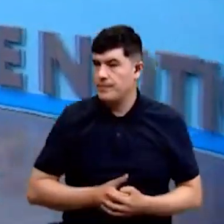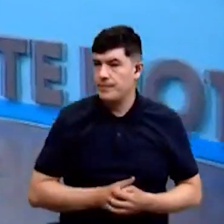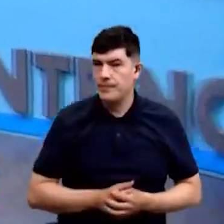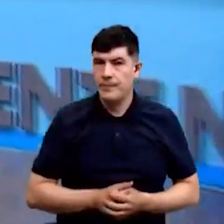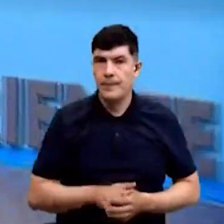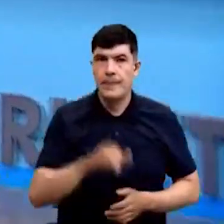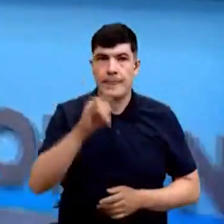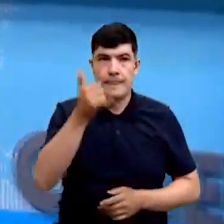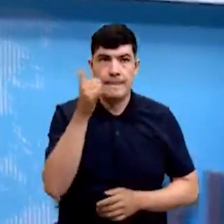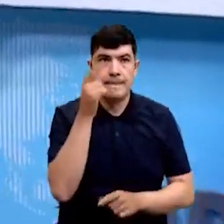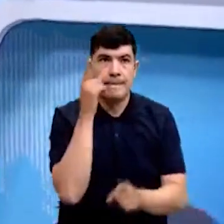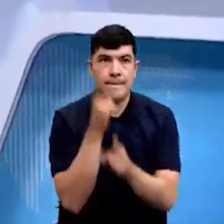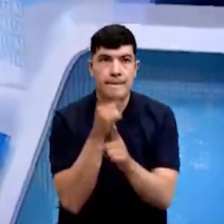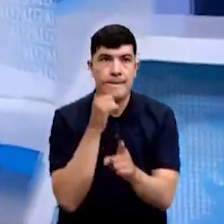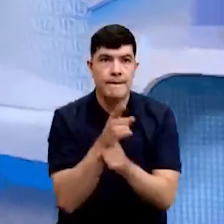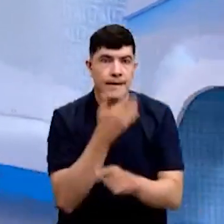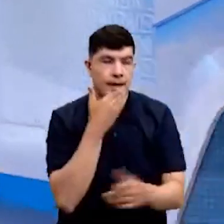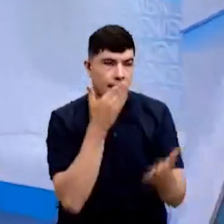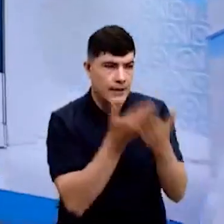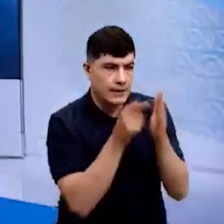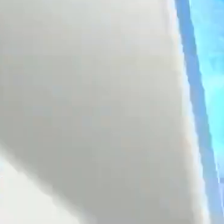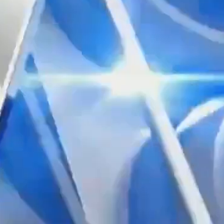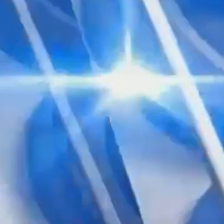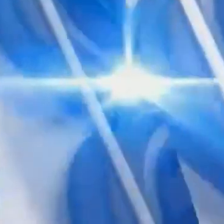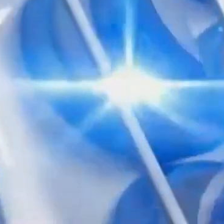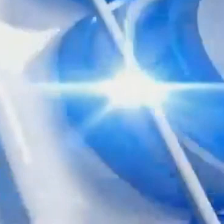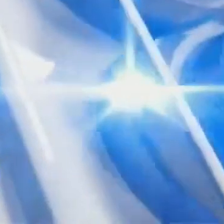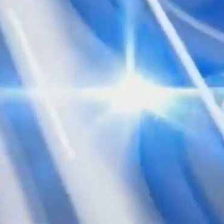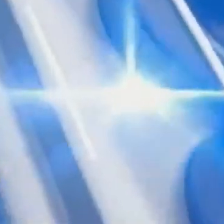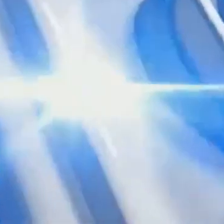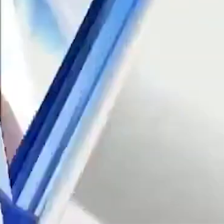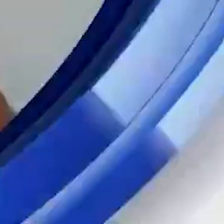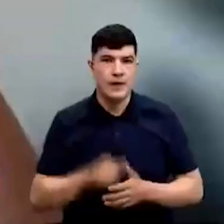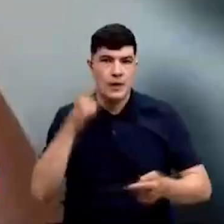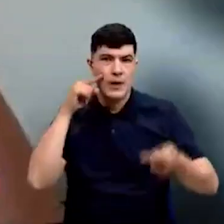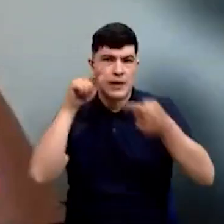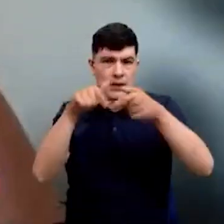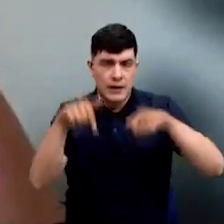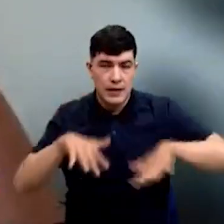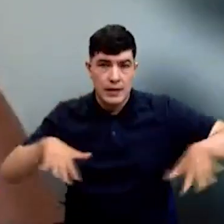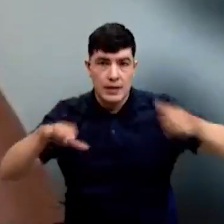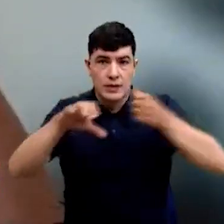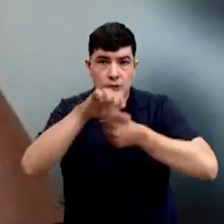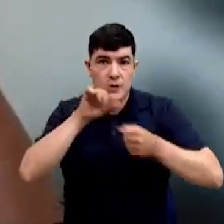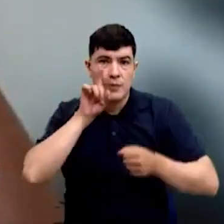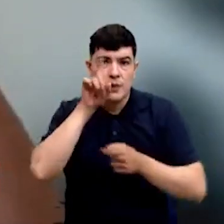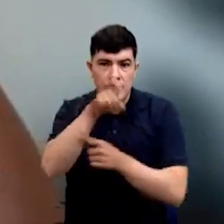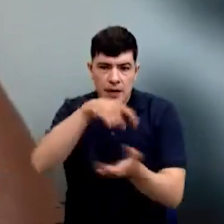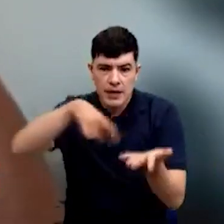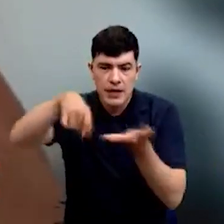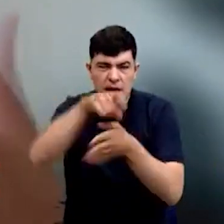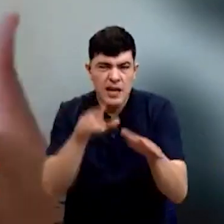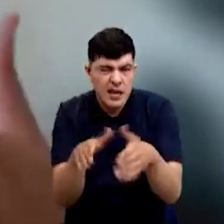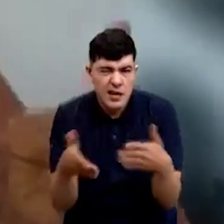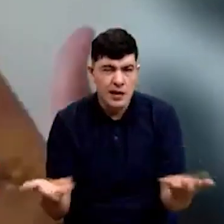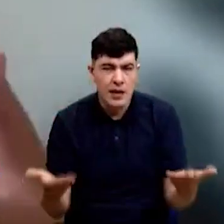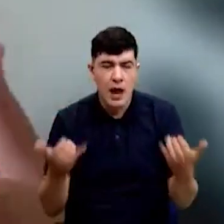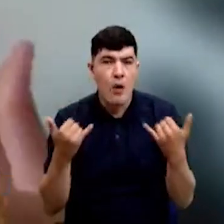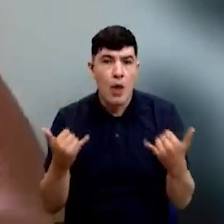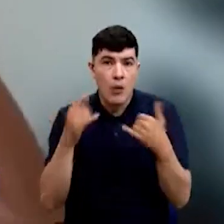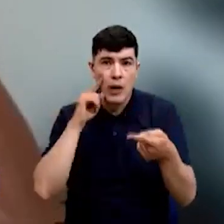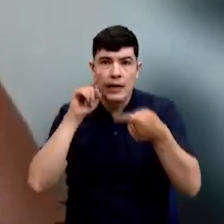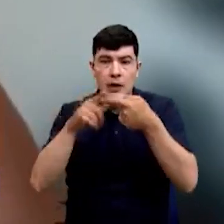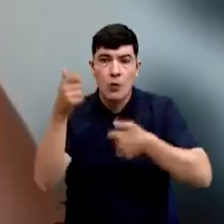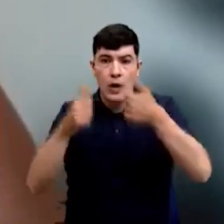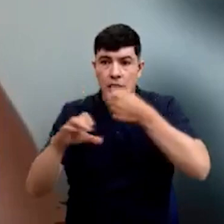Así es, muchas gracias por esa pregunta. Parte del objetivo de Bucaramanga Metropolitana, ¿Cómo vamos? es brindarle a todos los